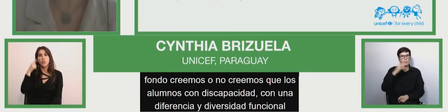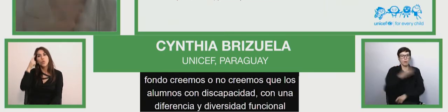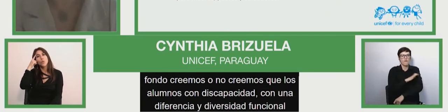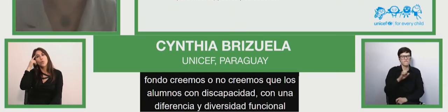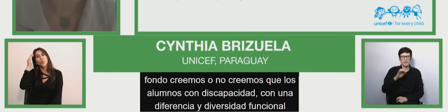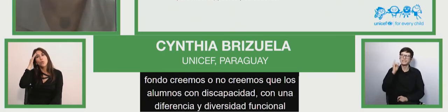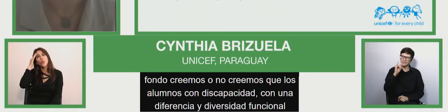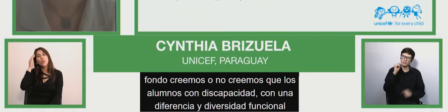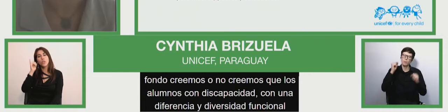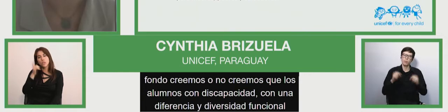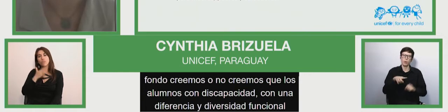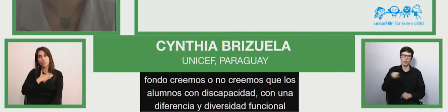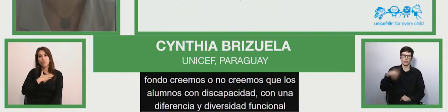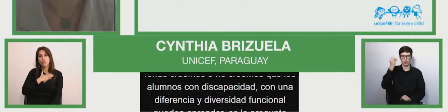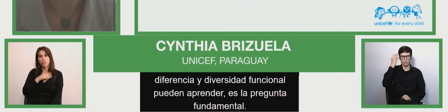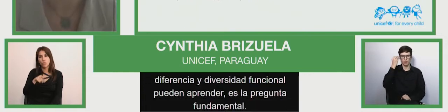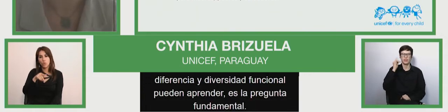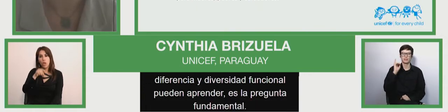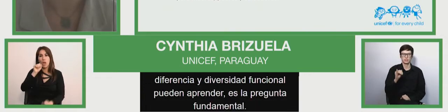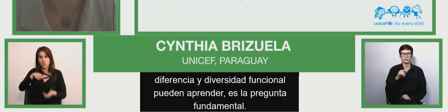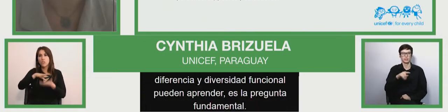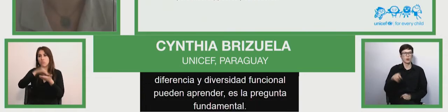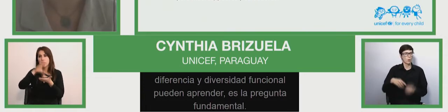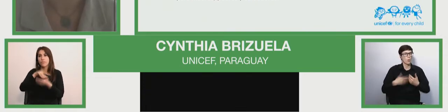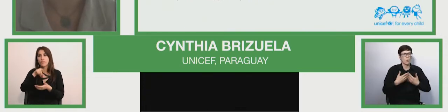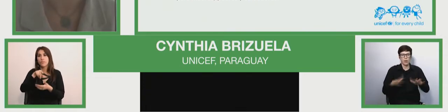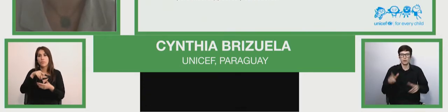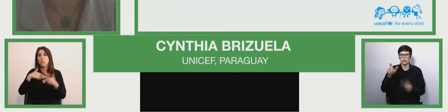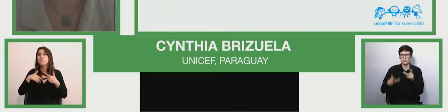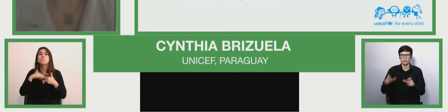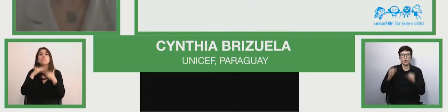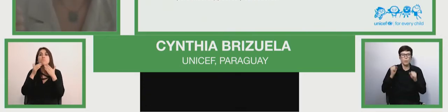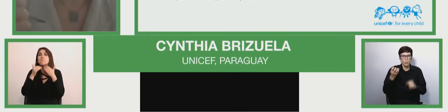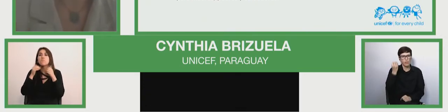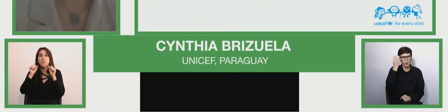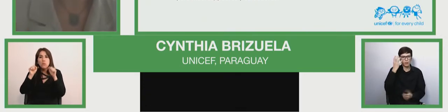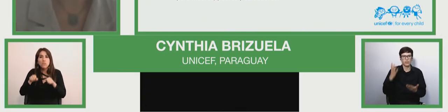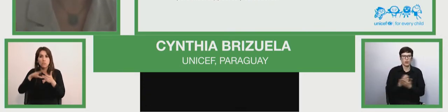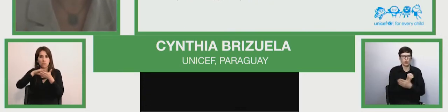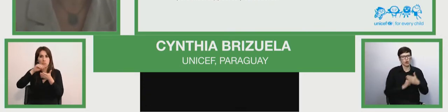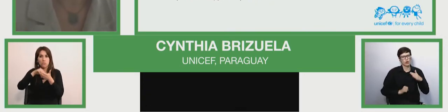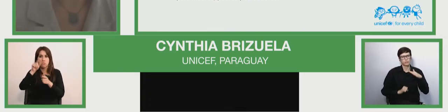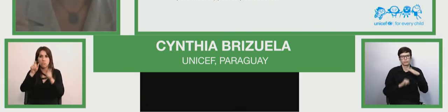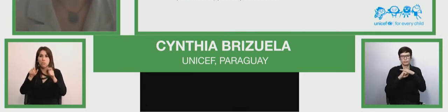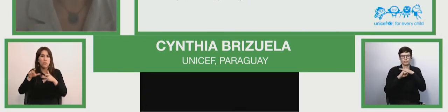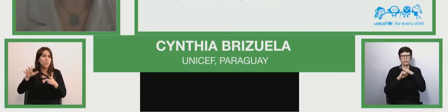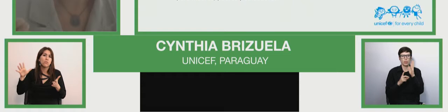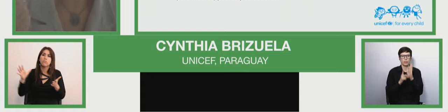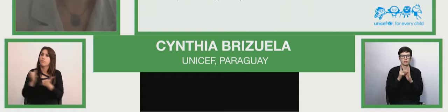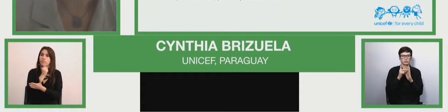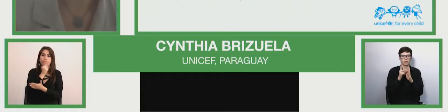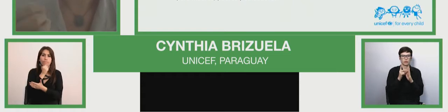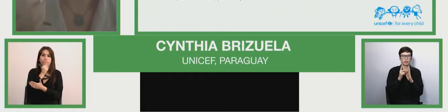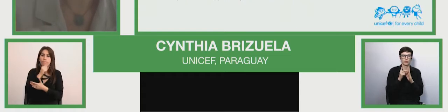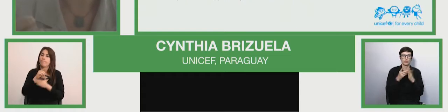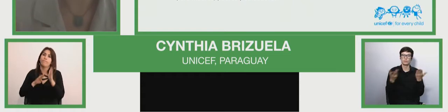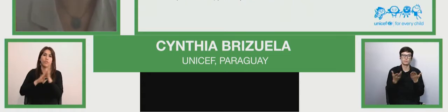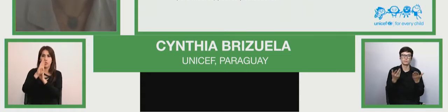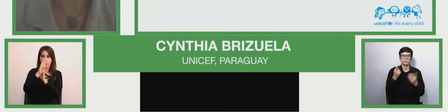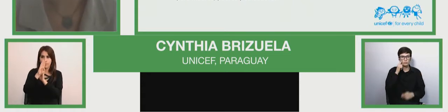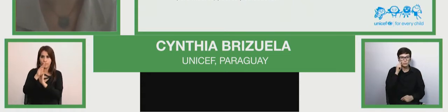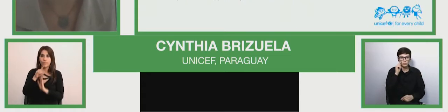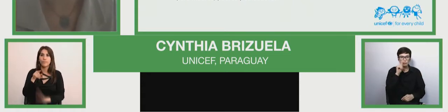aprender, todos los alumnos pueden aprender y pueden alcanzar su máximo potencial teniendo en consideración los